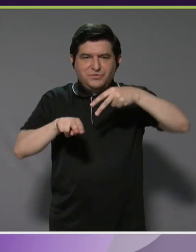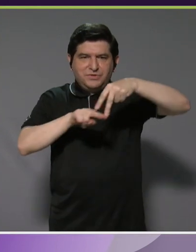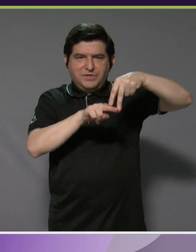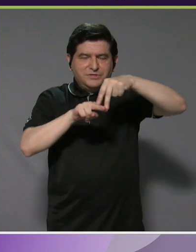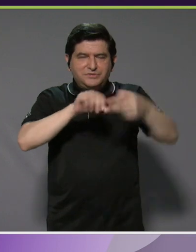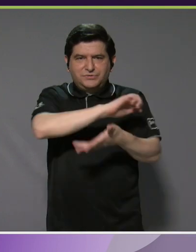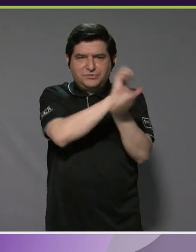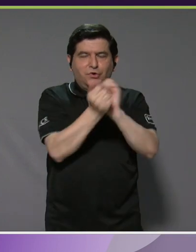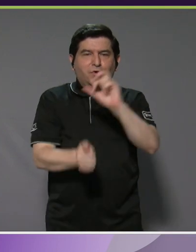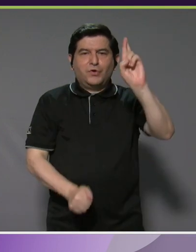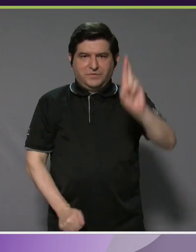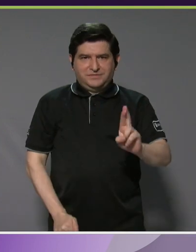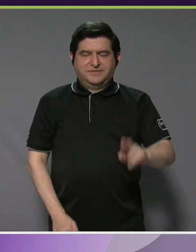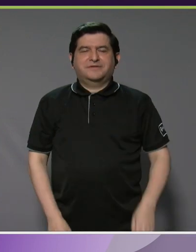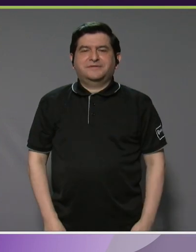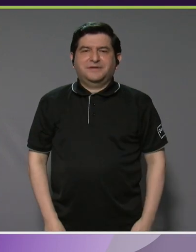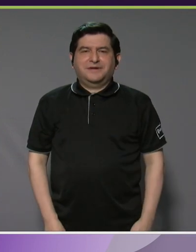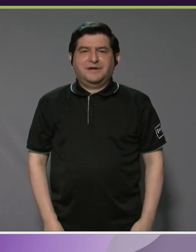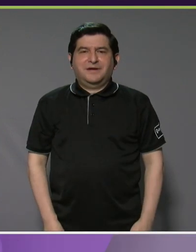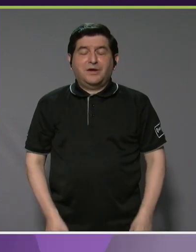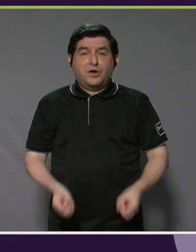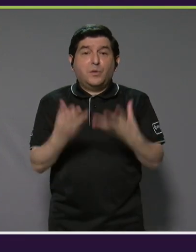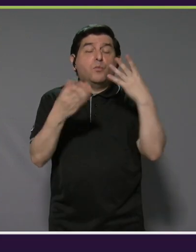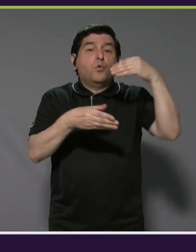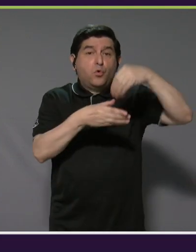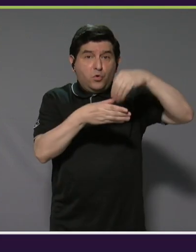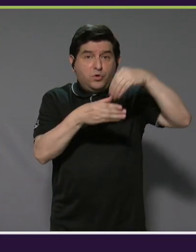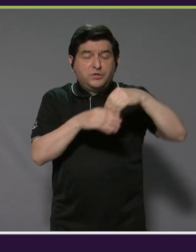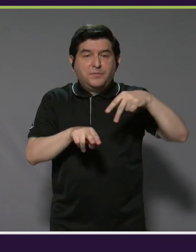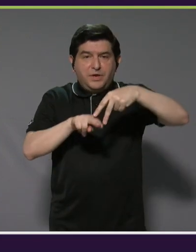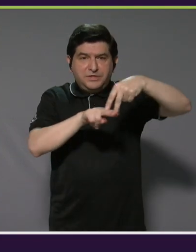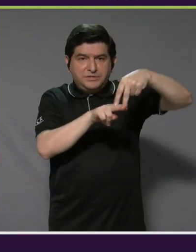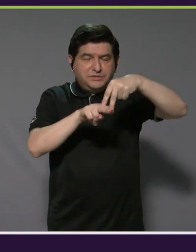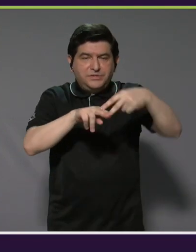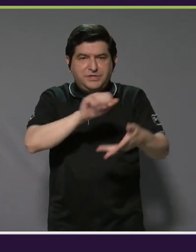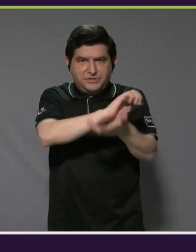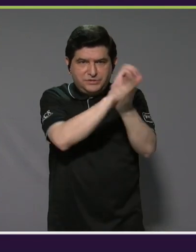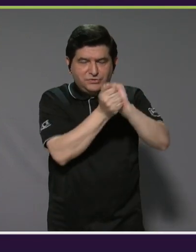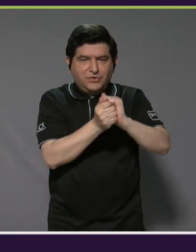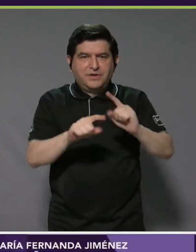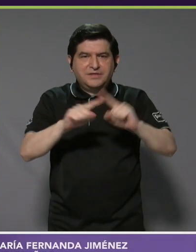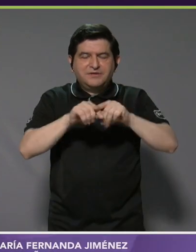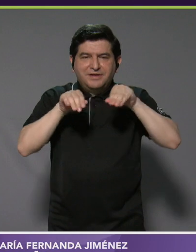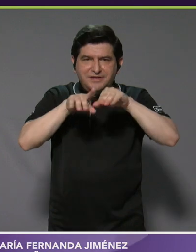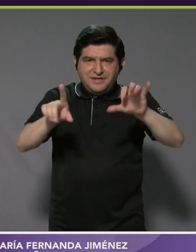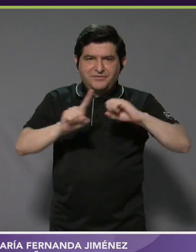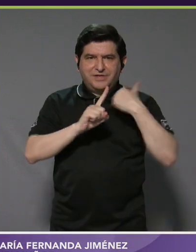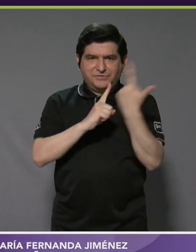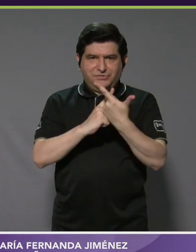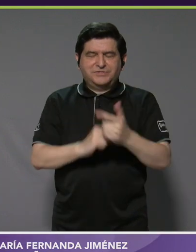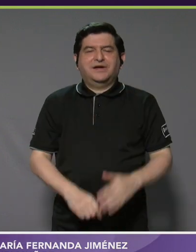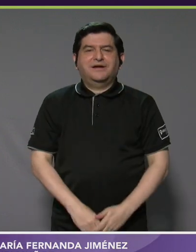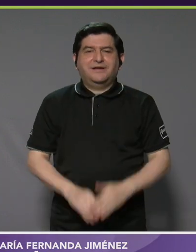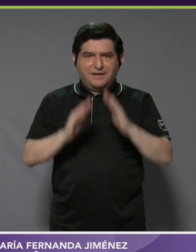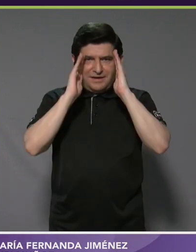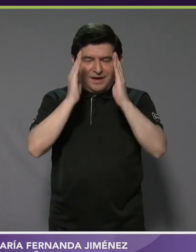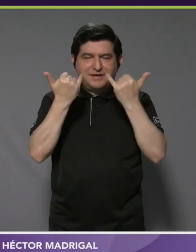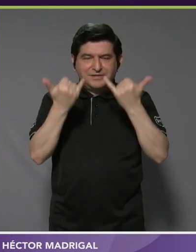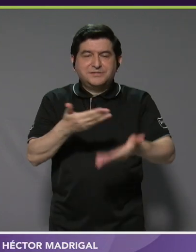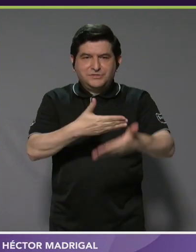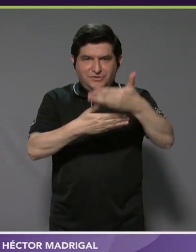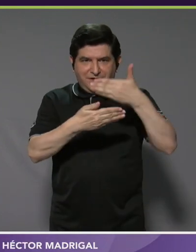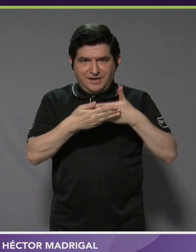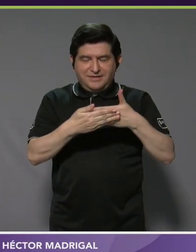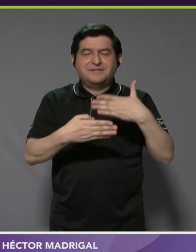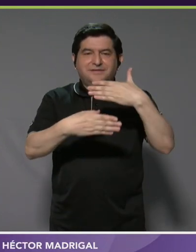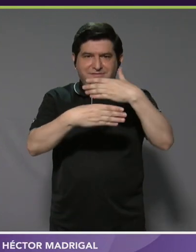aquí en Costa Rica. Tenemos muchos contenidos sobre surf adaptado en nuestras redes sociales en la cobertura que hemos realizado